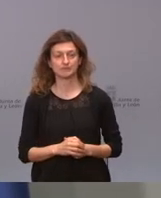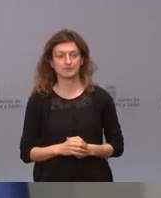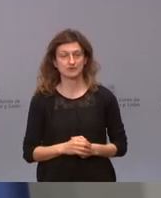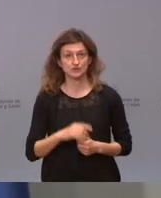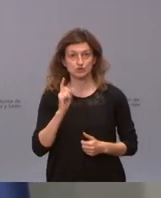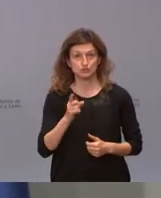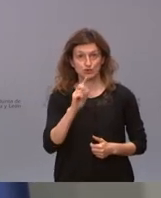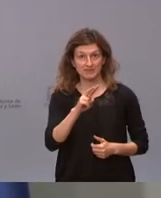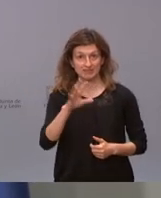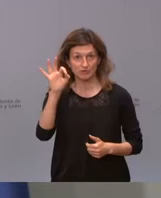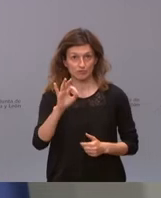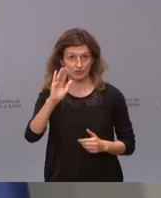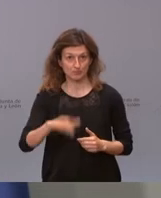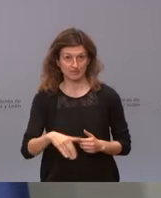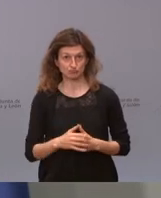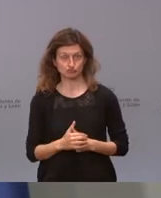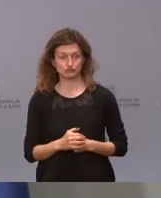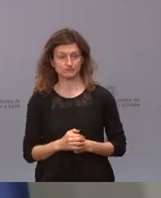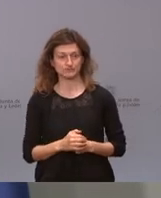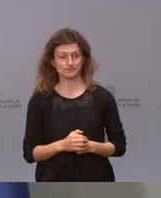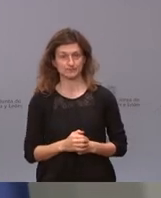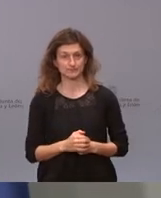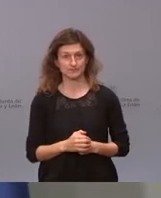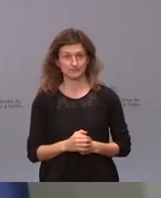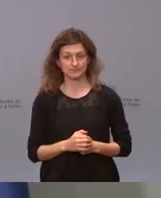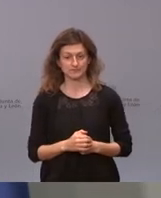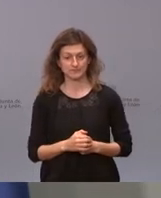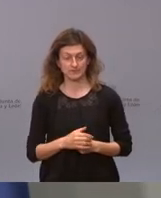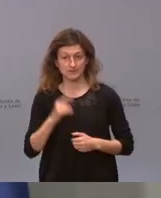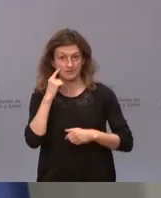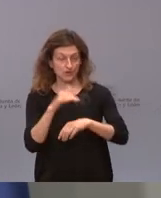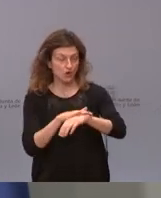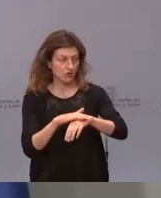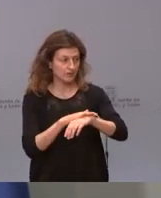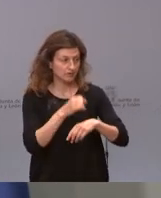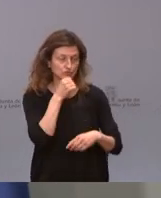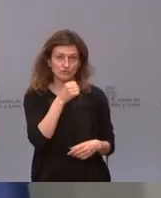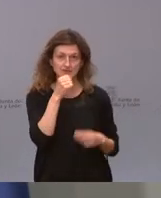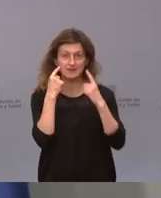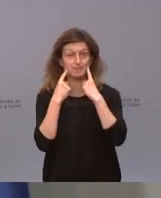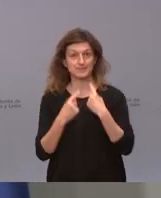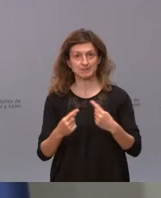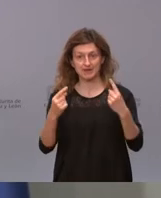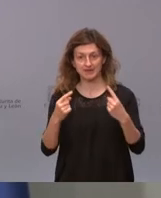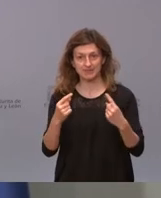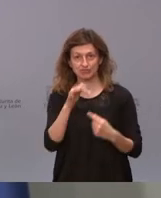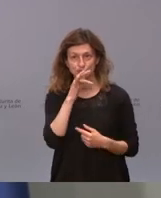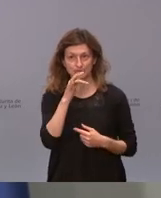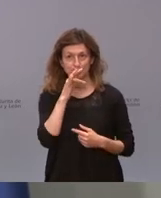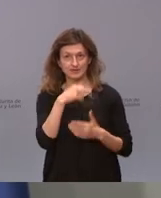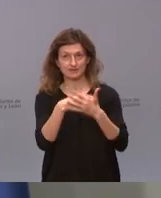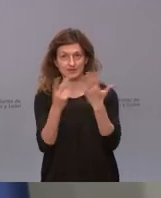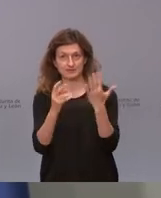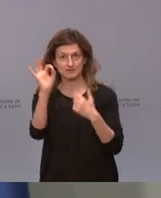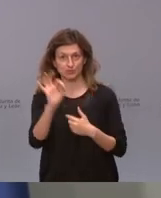25%. Unidas Podemos y el partido del gobierno. Que el Partido Socialista por primera vez no llega ni al 17%.